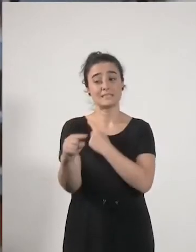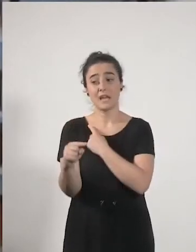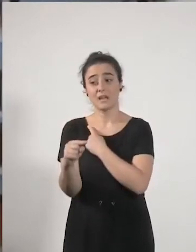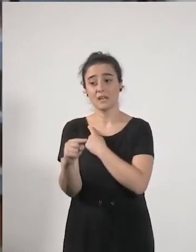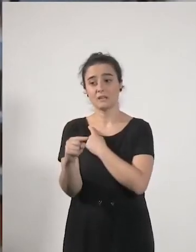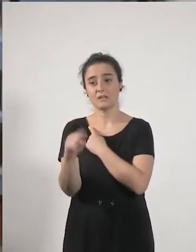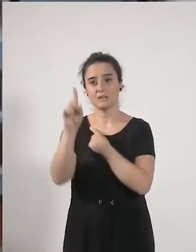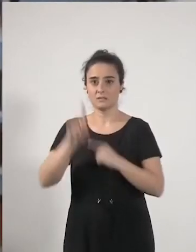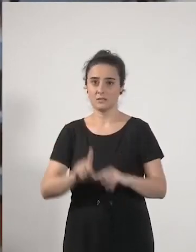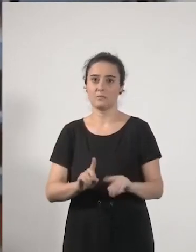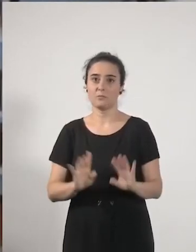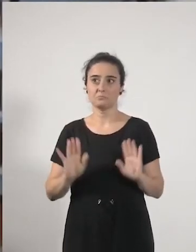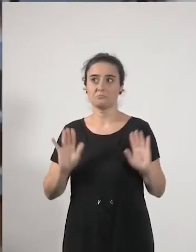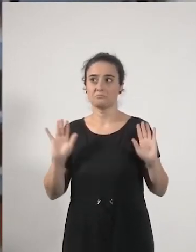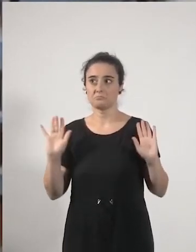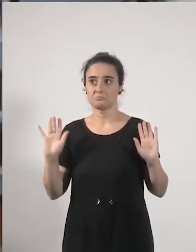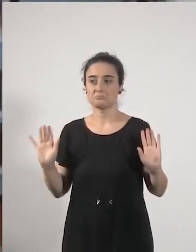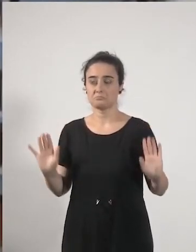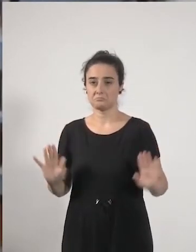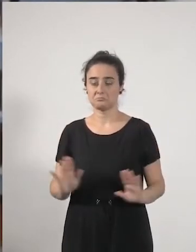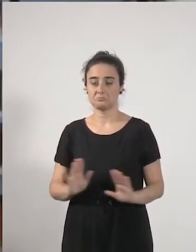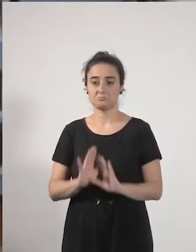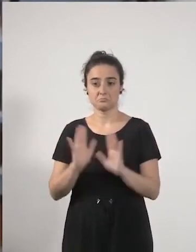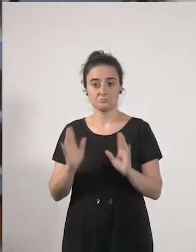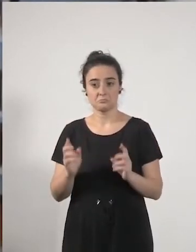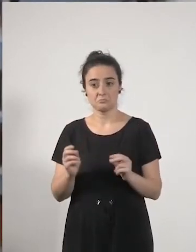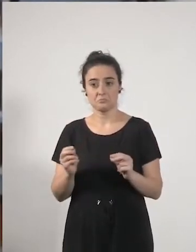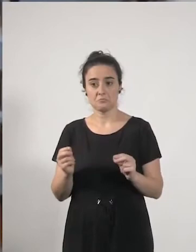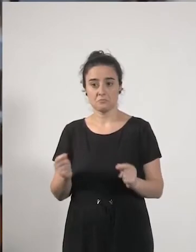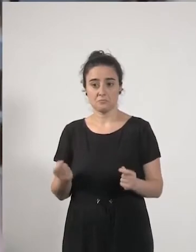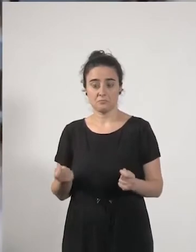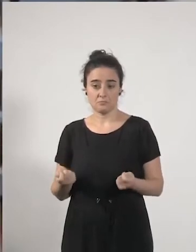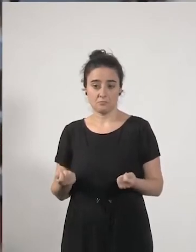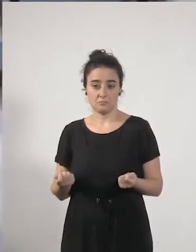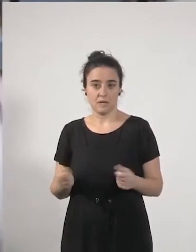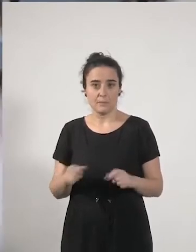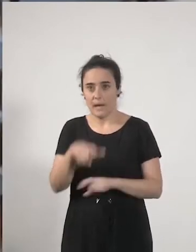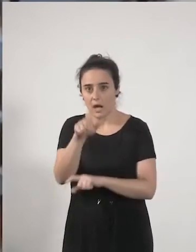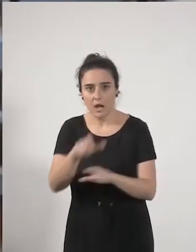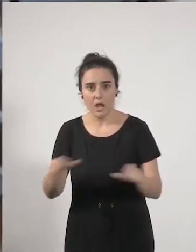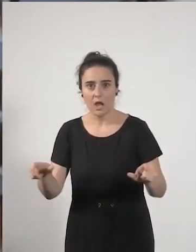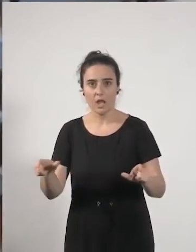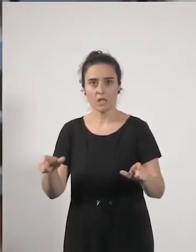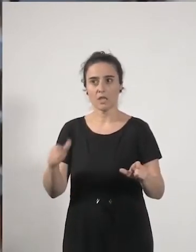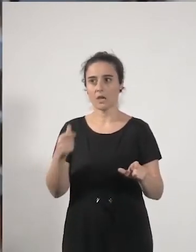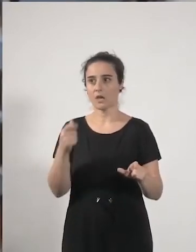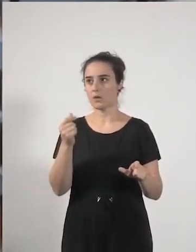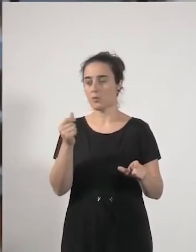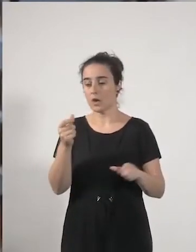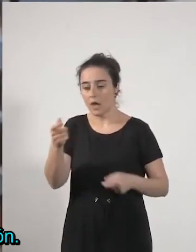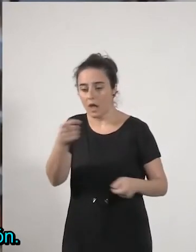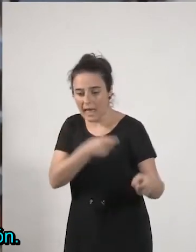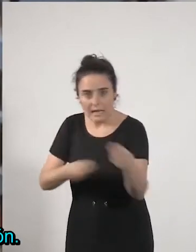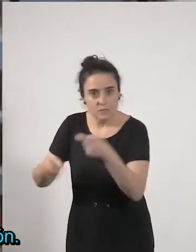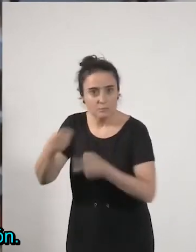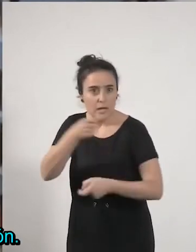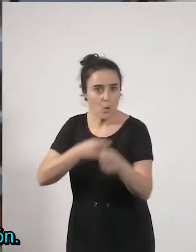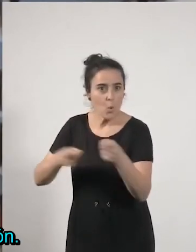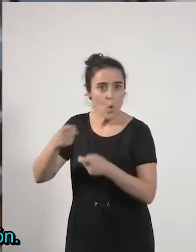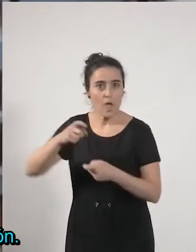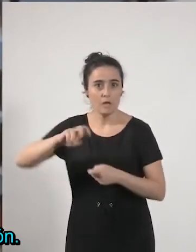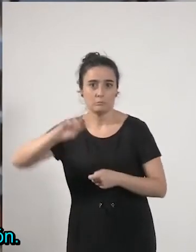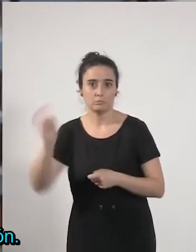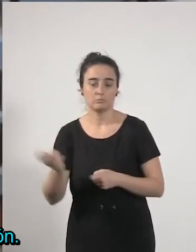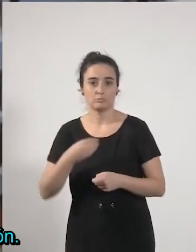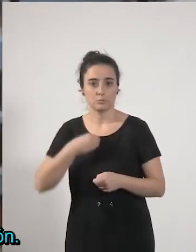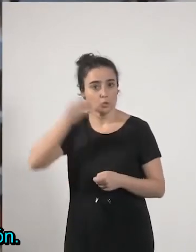también a la a la gente que especula en los mercados etc. es un mensaje